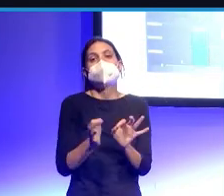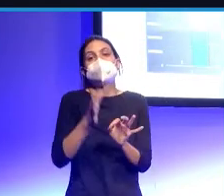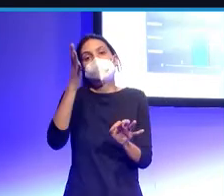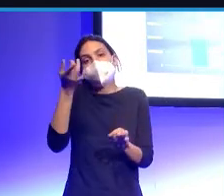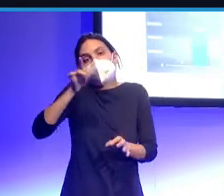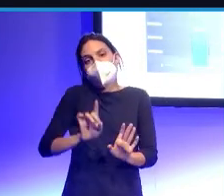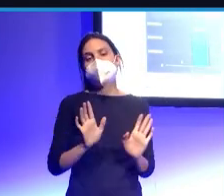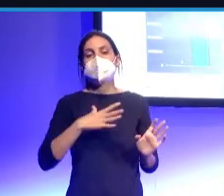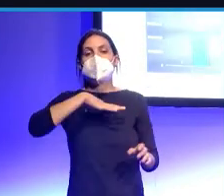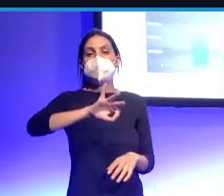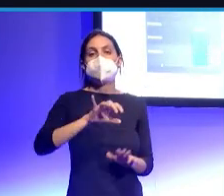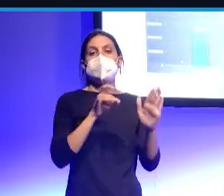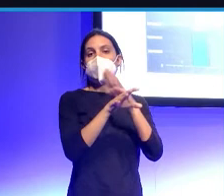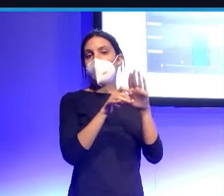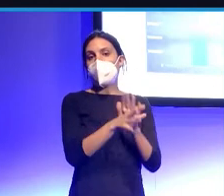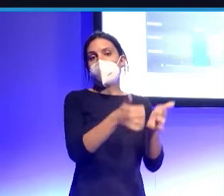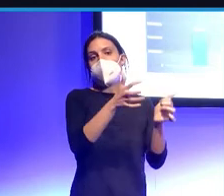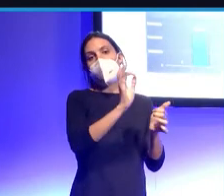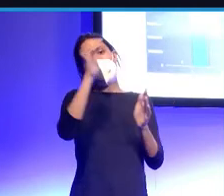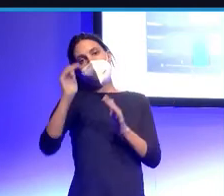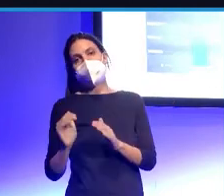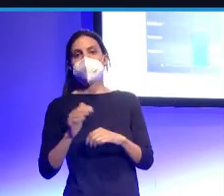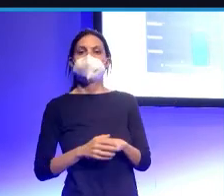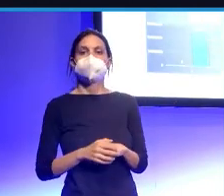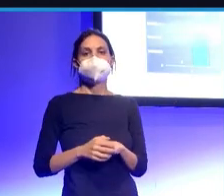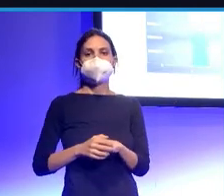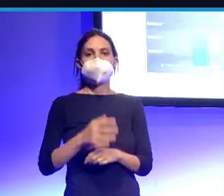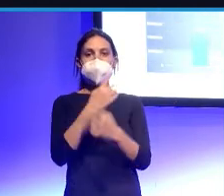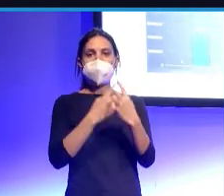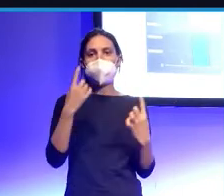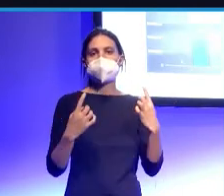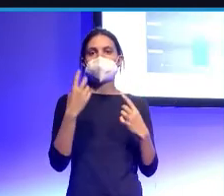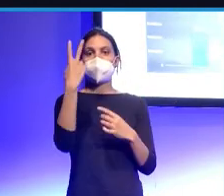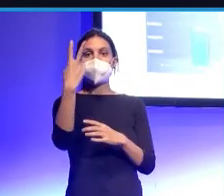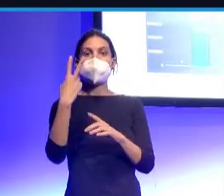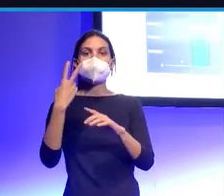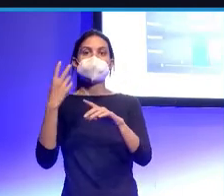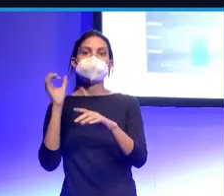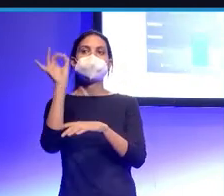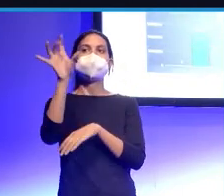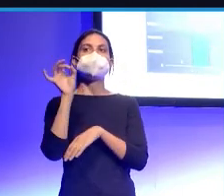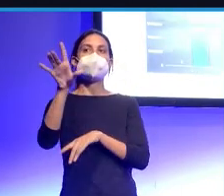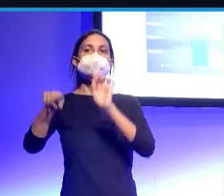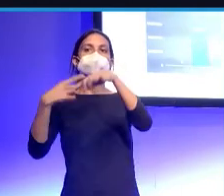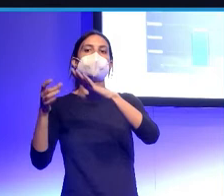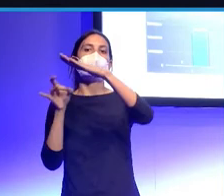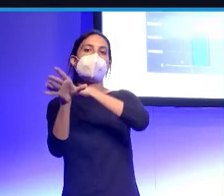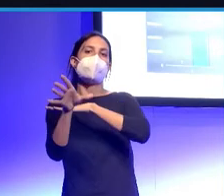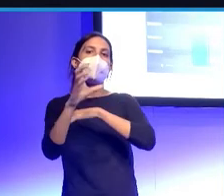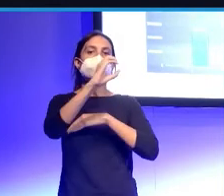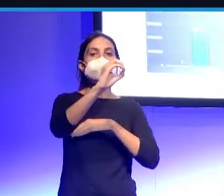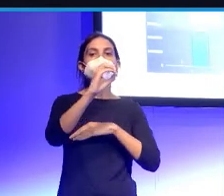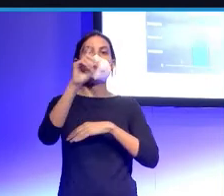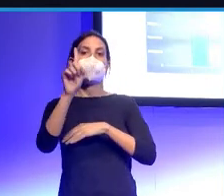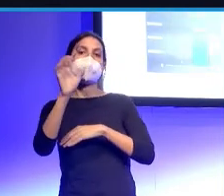Y, bueno, pues a veces se marcan más goles o menos goles. A veces se meterán, de esos dos tiros, veces se meterán a 0, 1 o 2. Haciendo esta simulación,